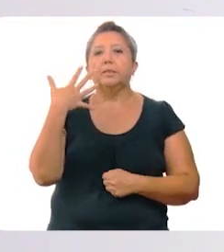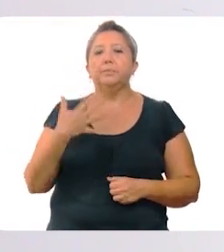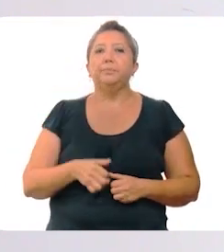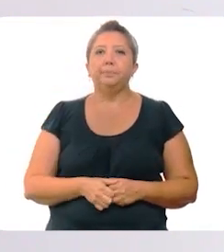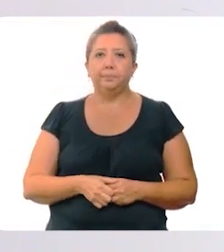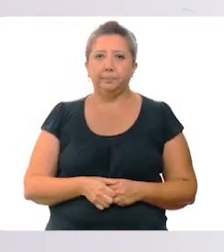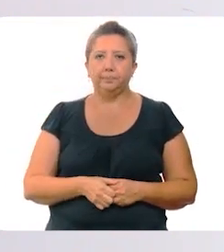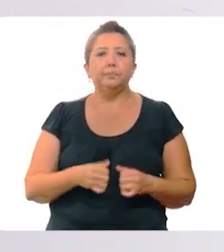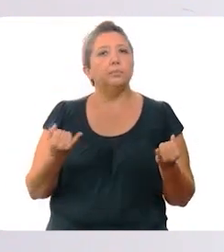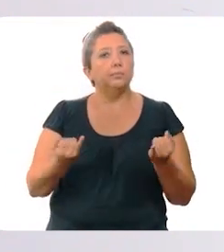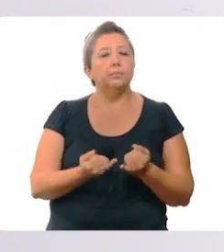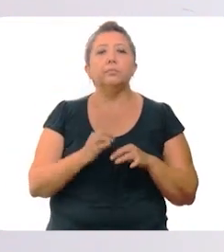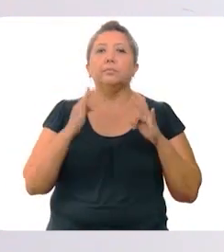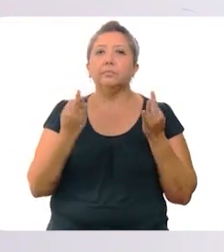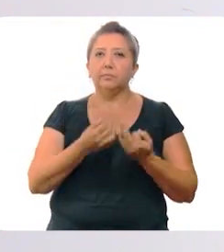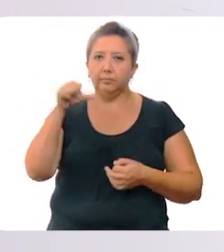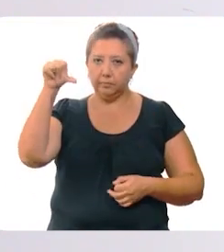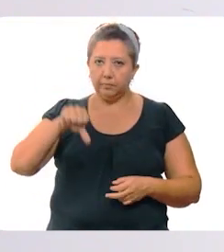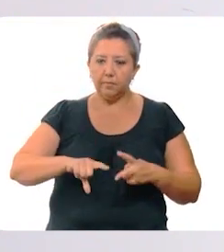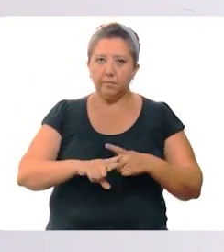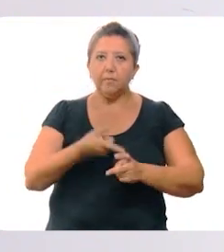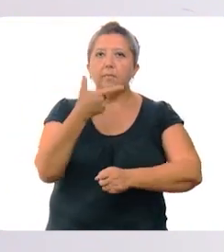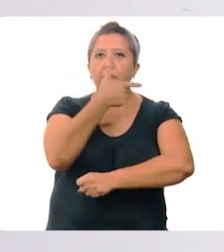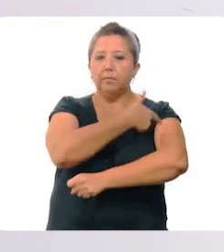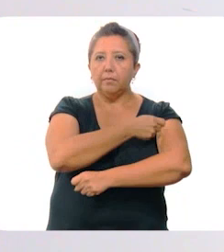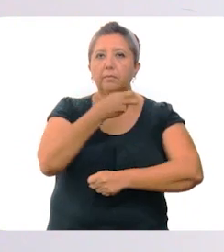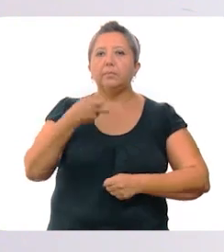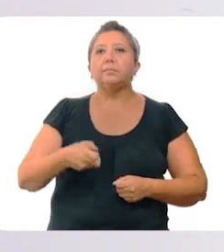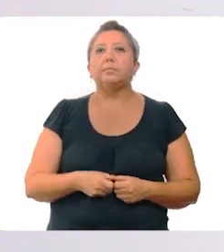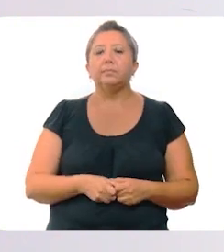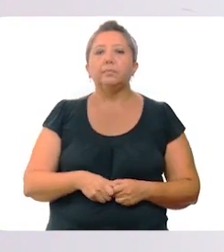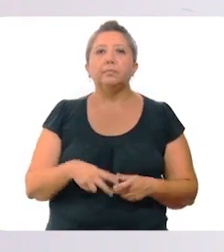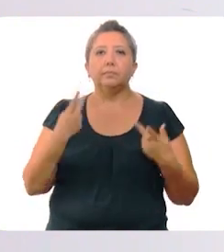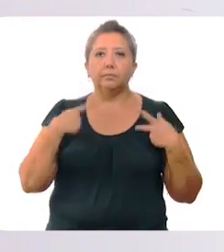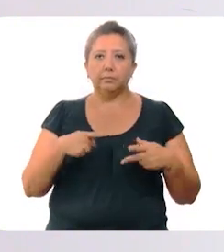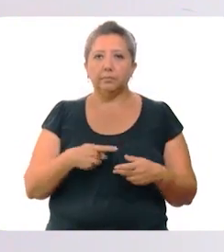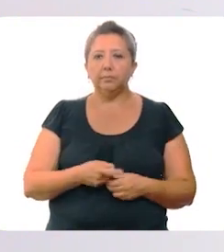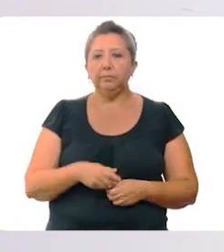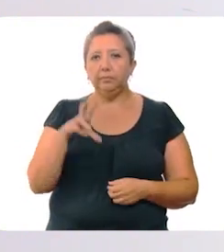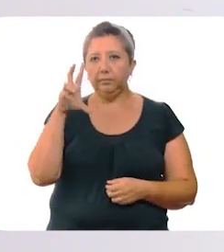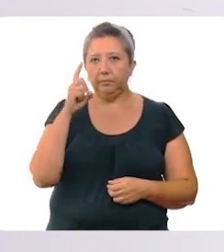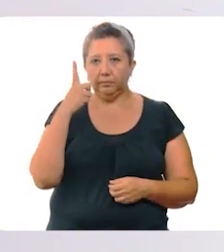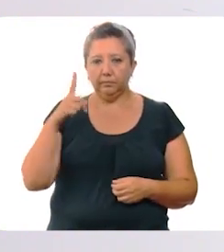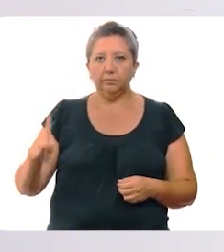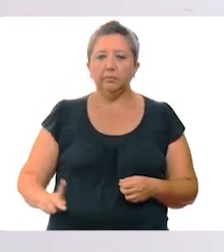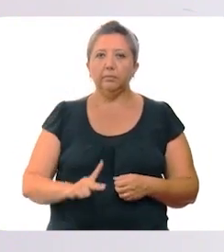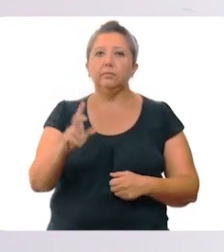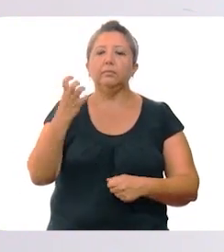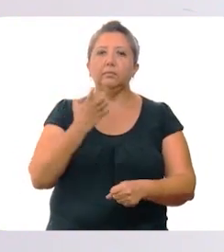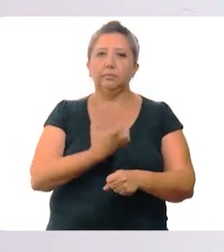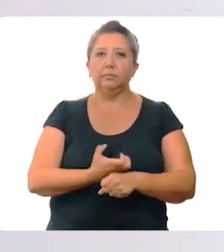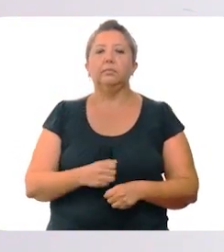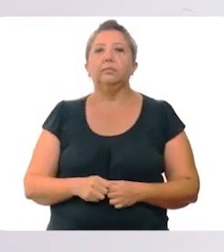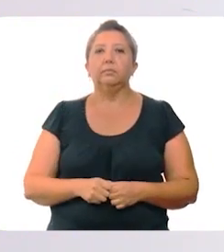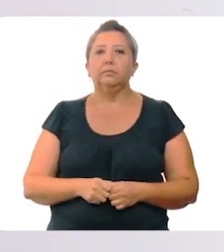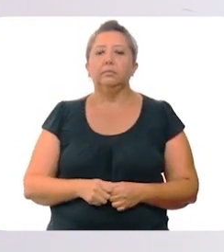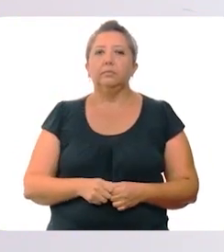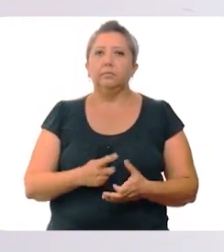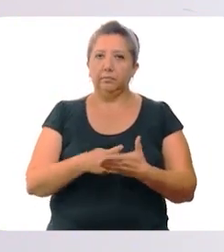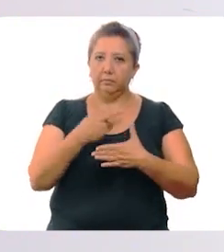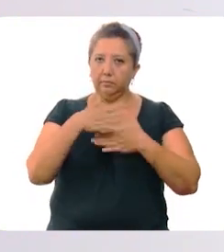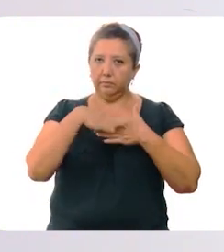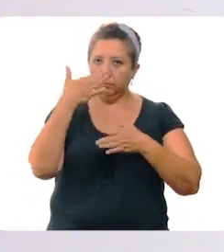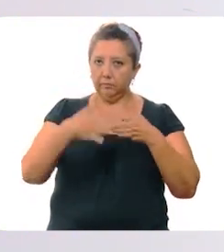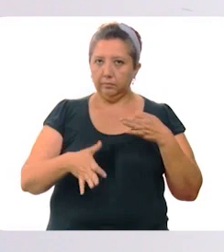De igual forma, hoy también inició la vacunación de este sector de la población en 31 municipios del Estado. El